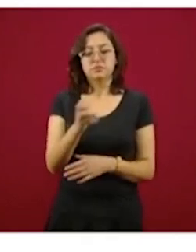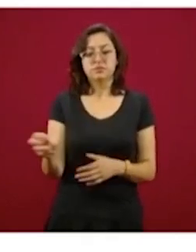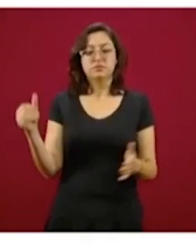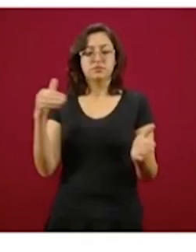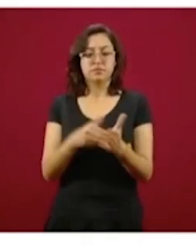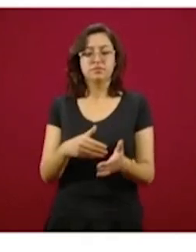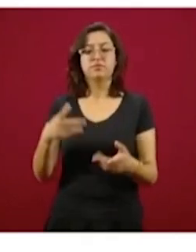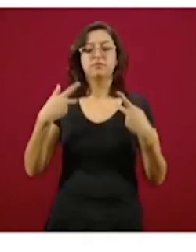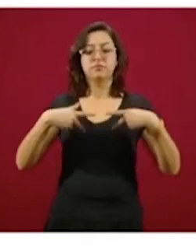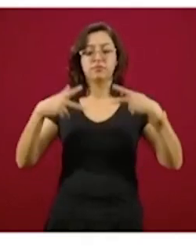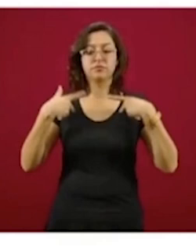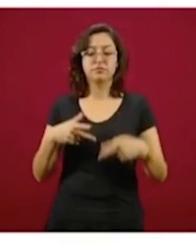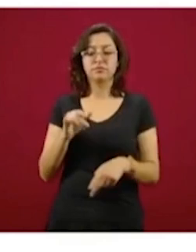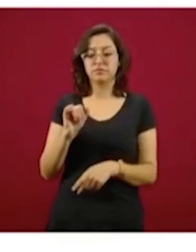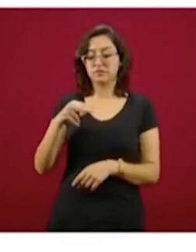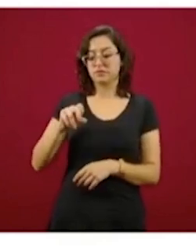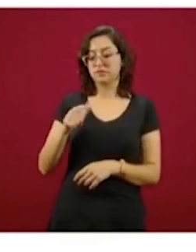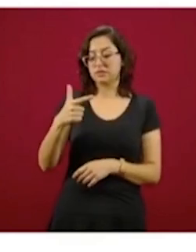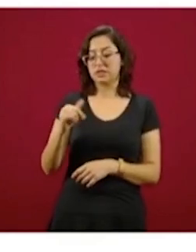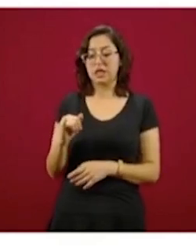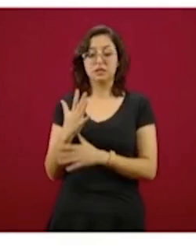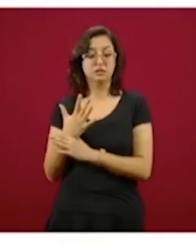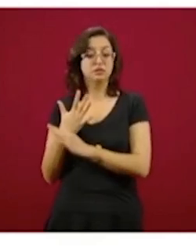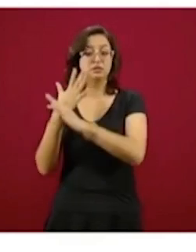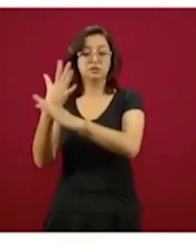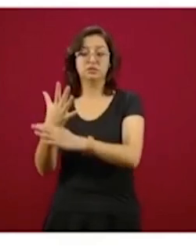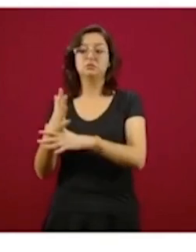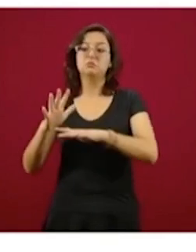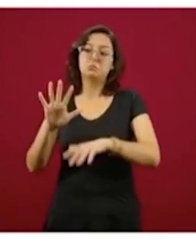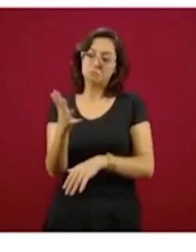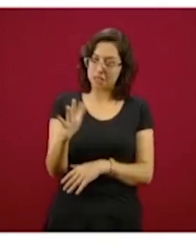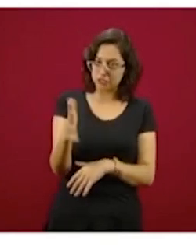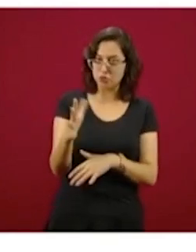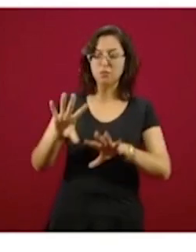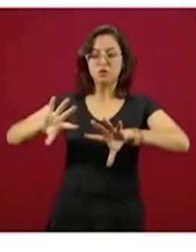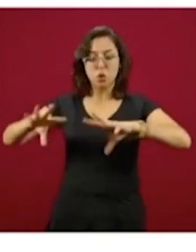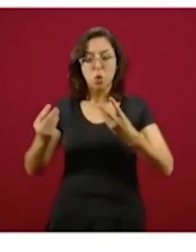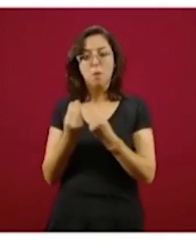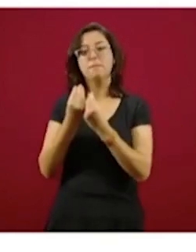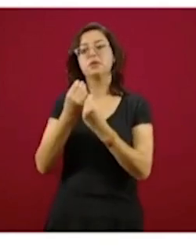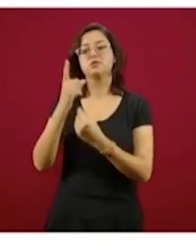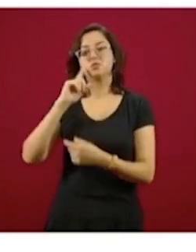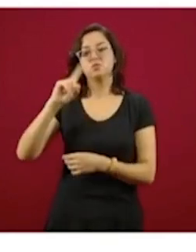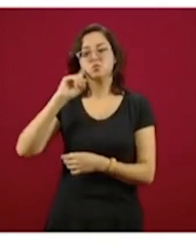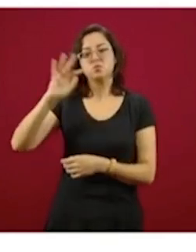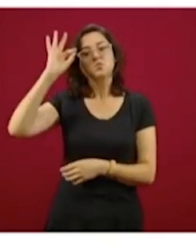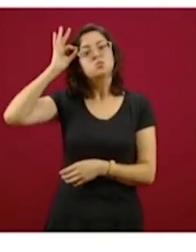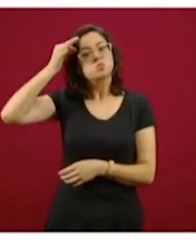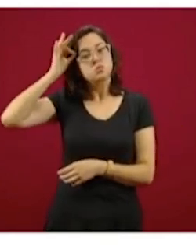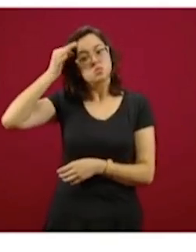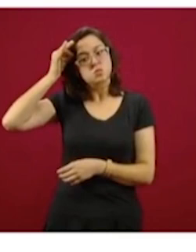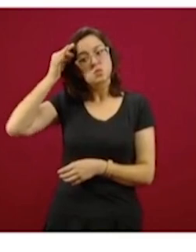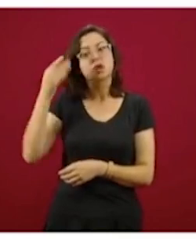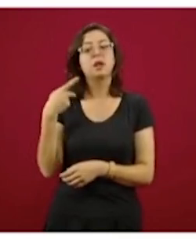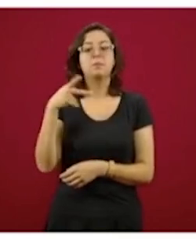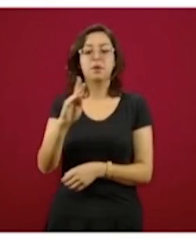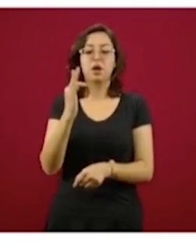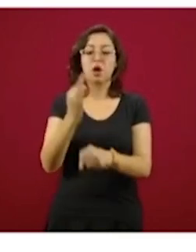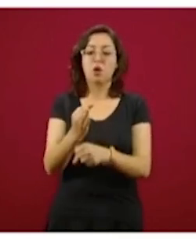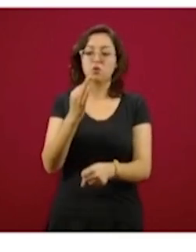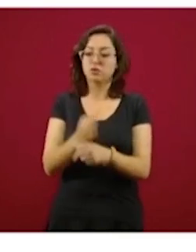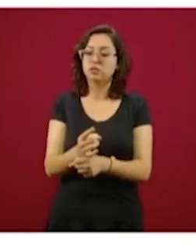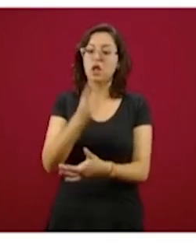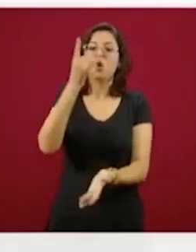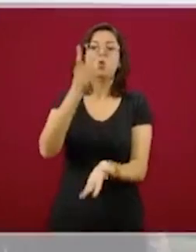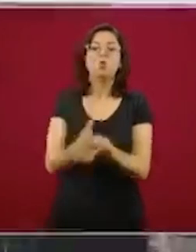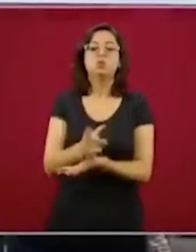según Inegi, ese es el universo calculado. Sin embargo, en este caso estamos dirigiéndonos a las 22 mil